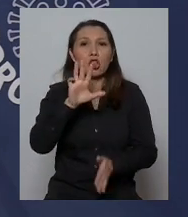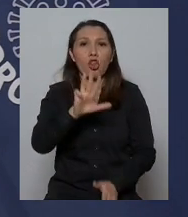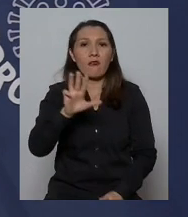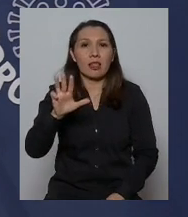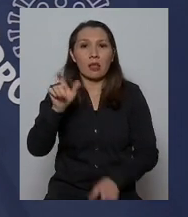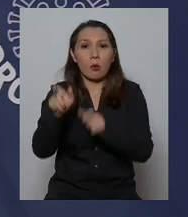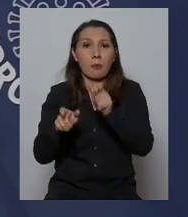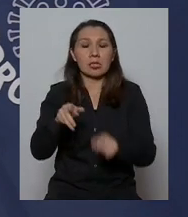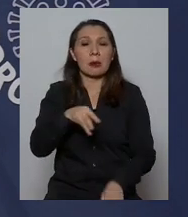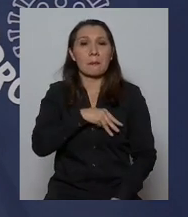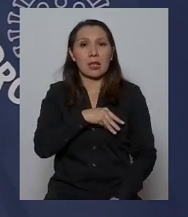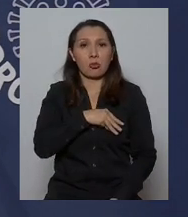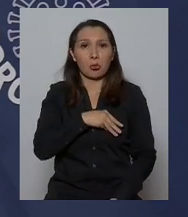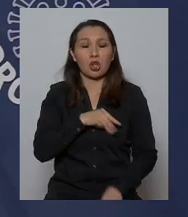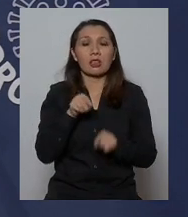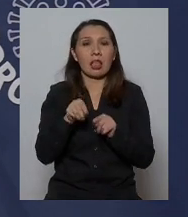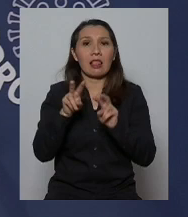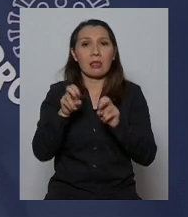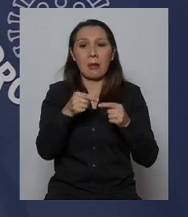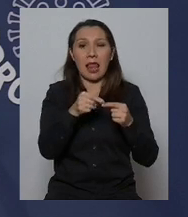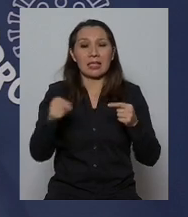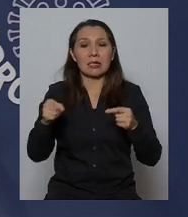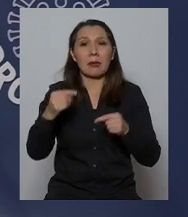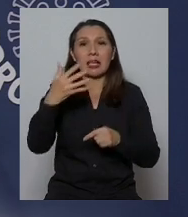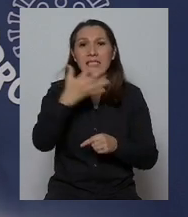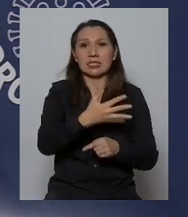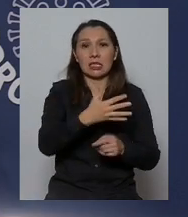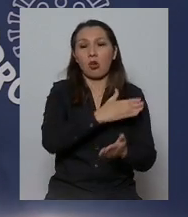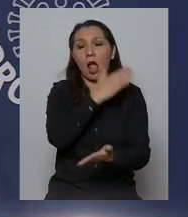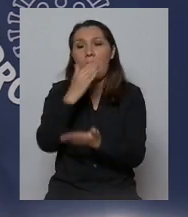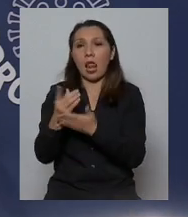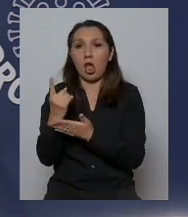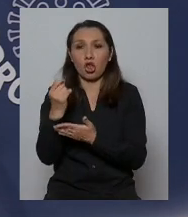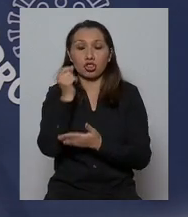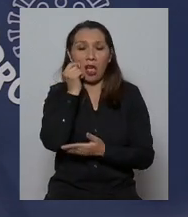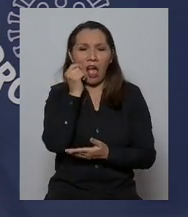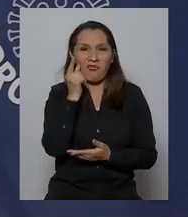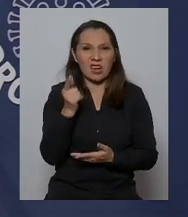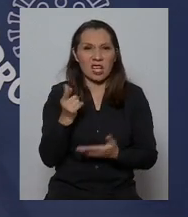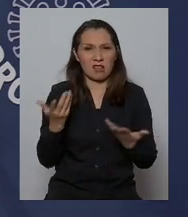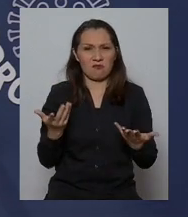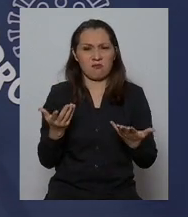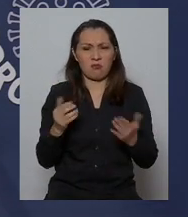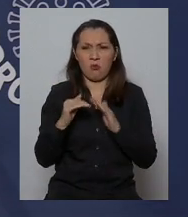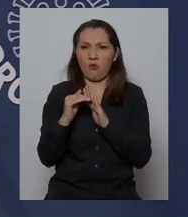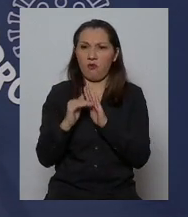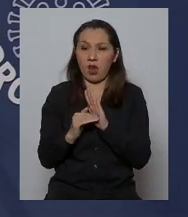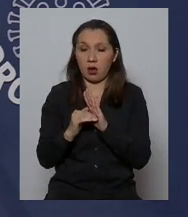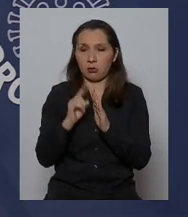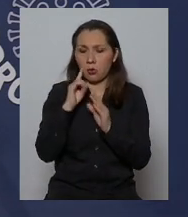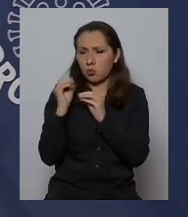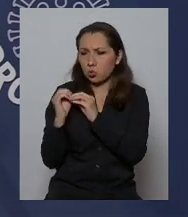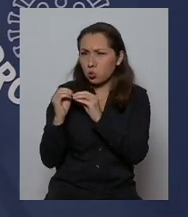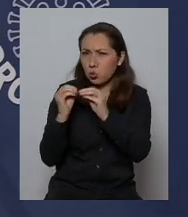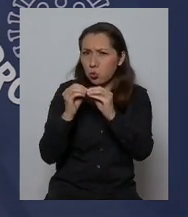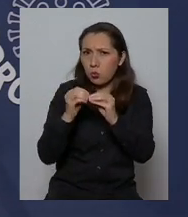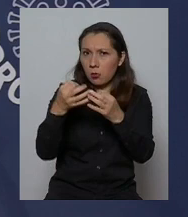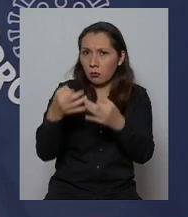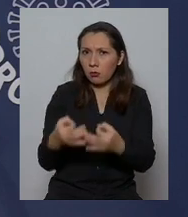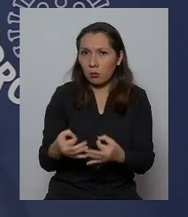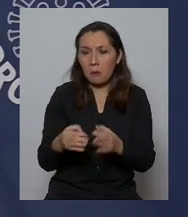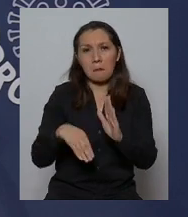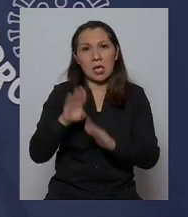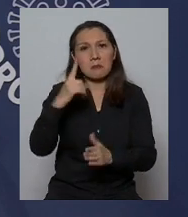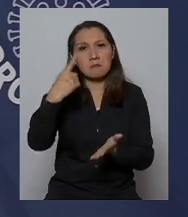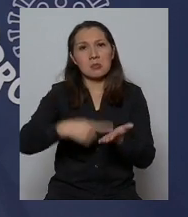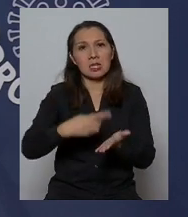casos en la región metropolitana en la semana del 5 al 11 de abril que parece un número bastante bajo porque si uno suma esos días da